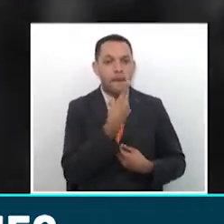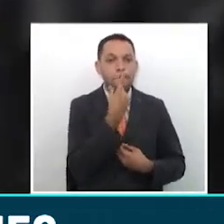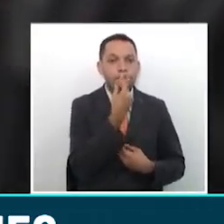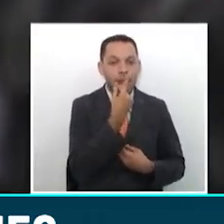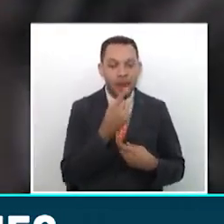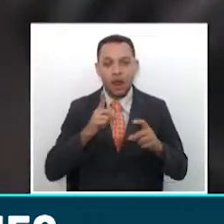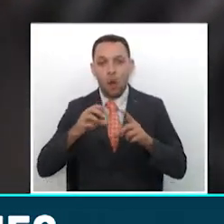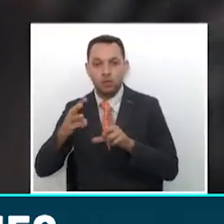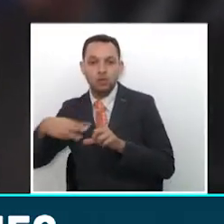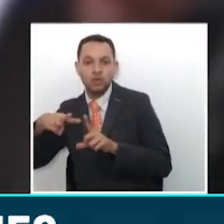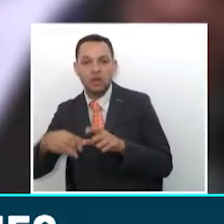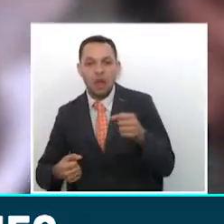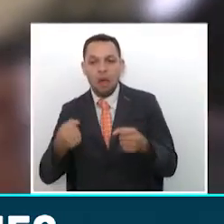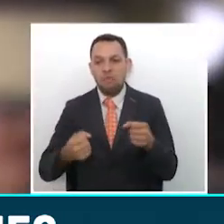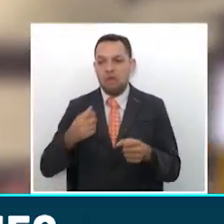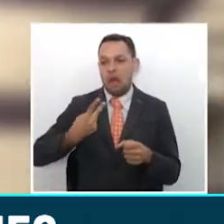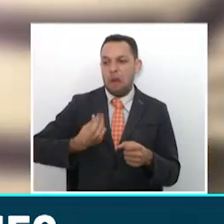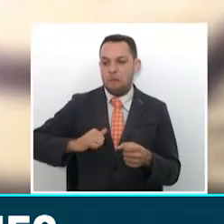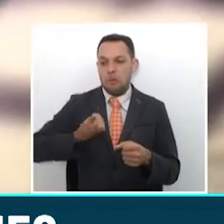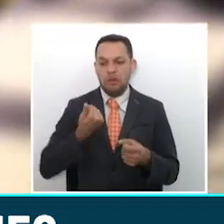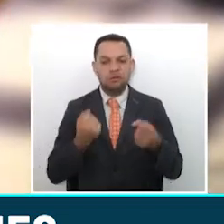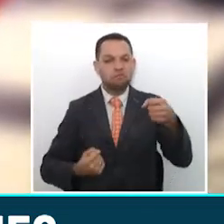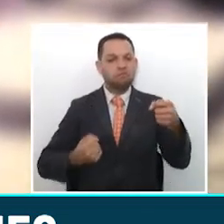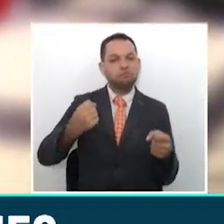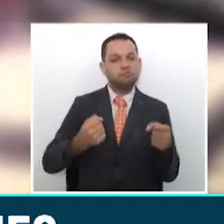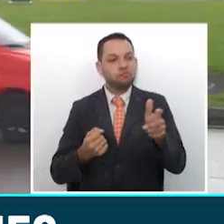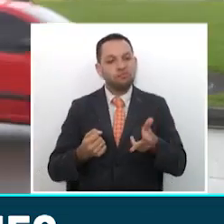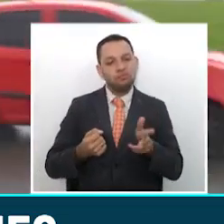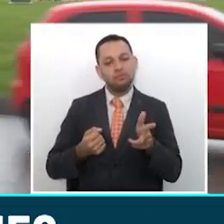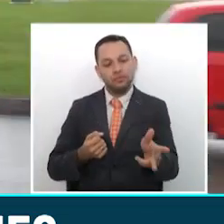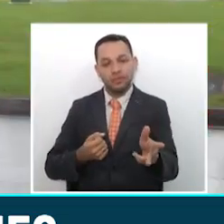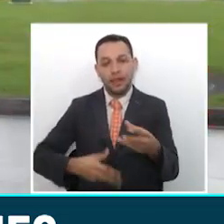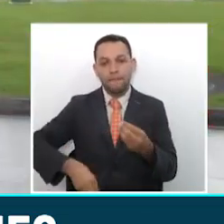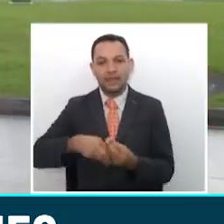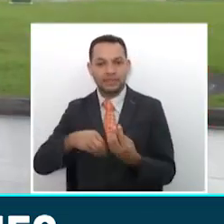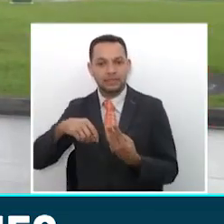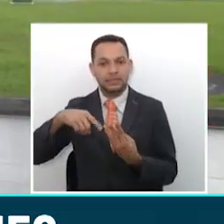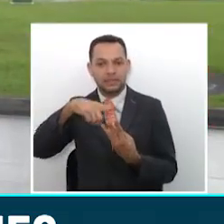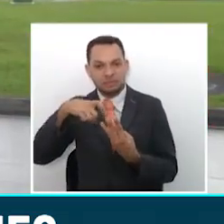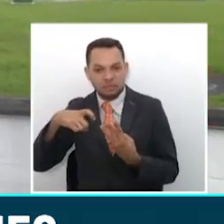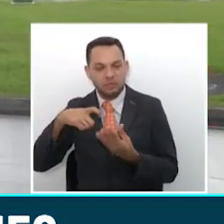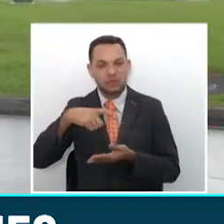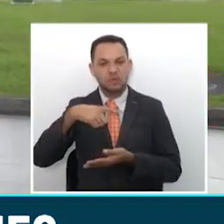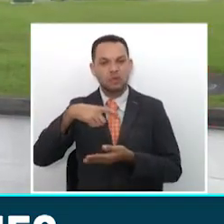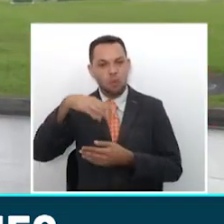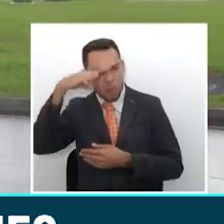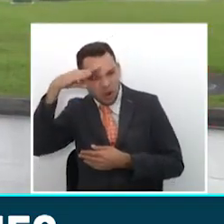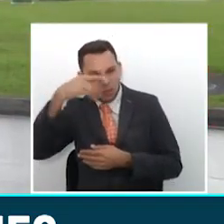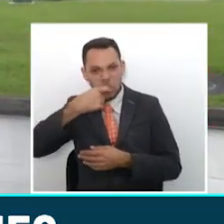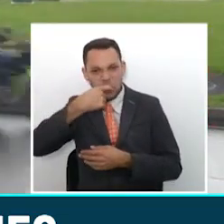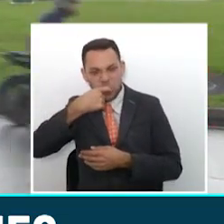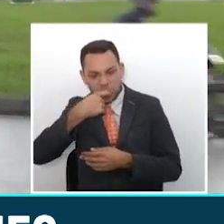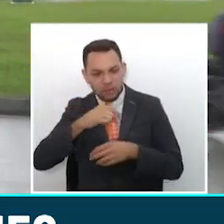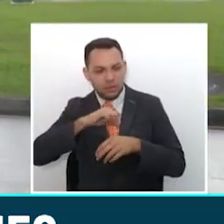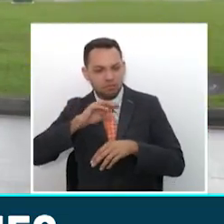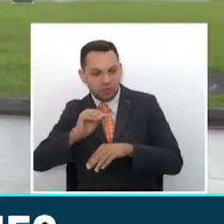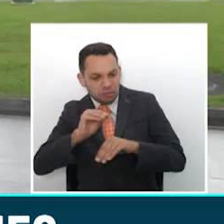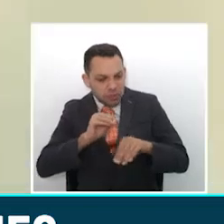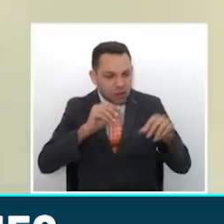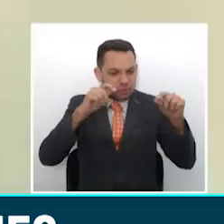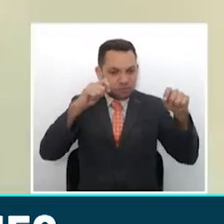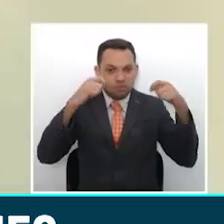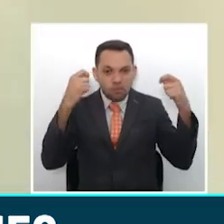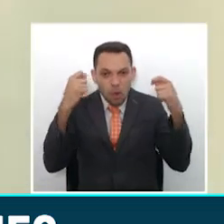Quebradas. Frente a esta situación, la Dirección de Movilidad ha implementado otro tipo de acciones que ayuden a concientizar a la población dosquebradense. Hemos emprendido